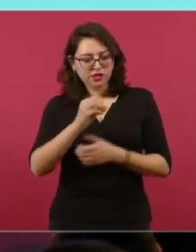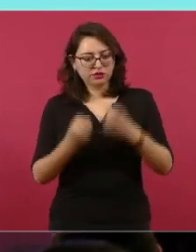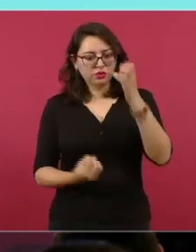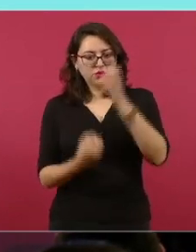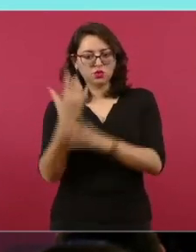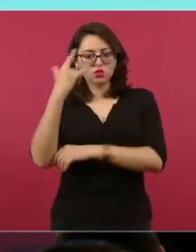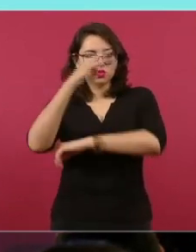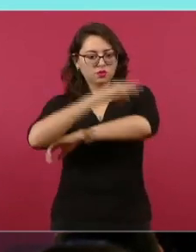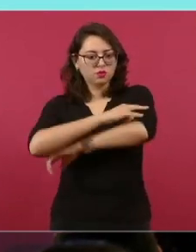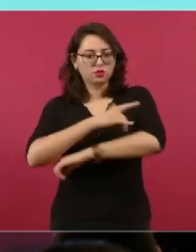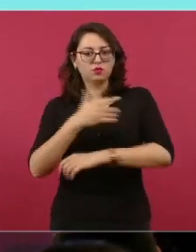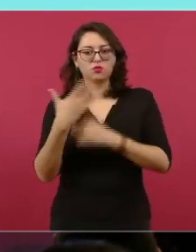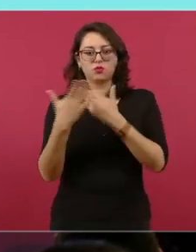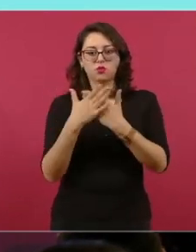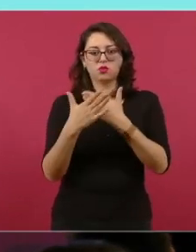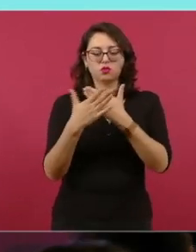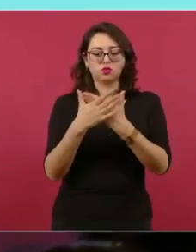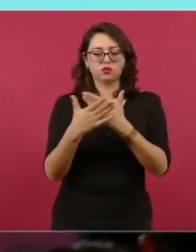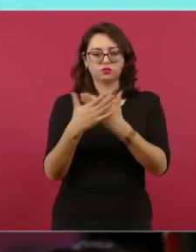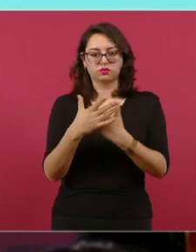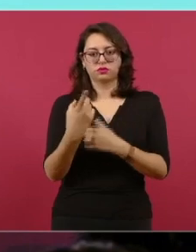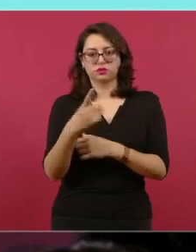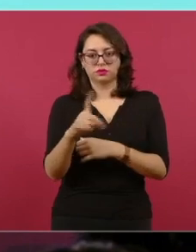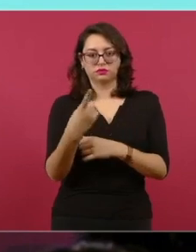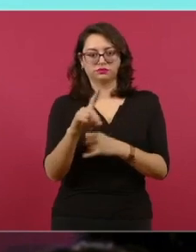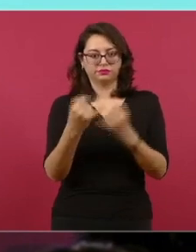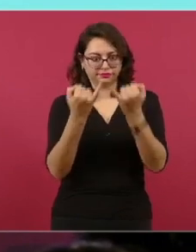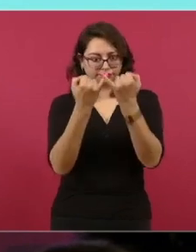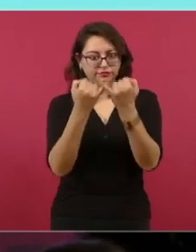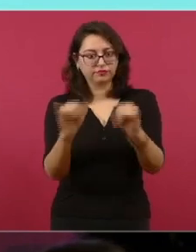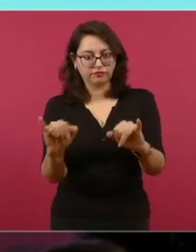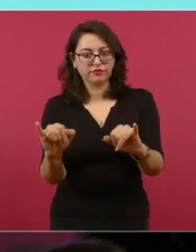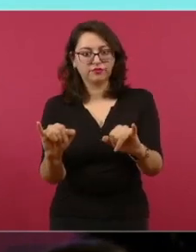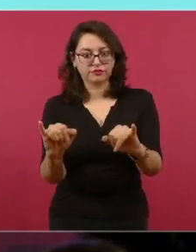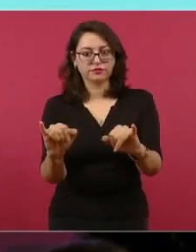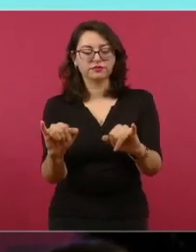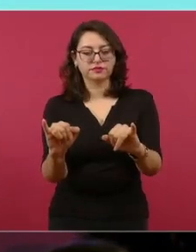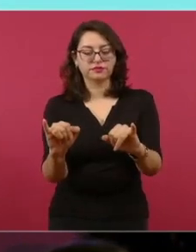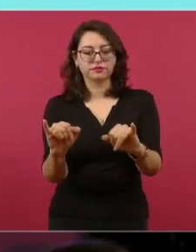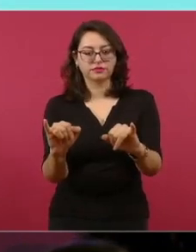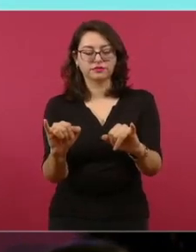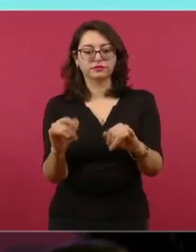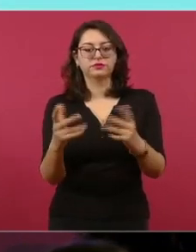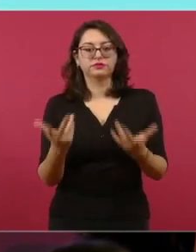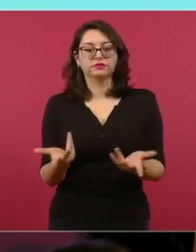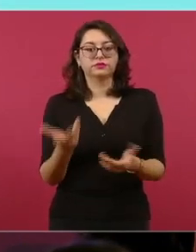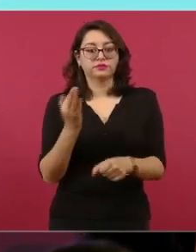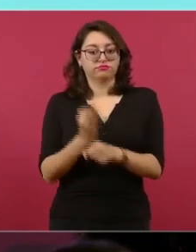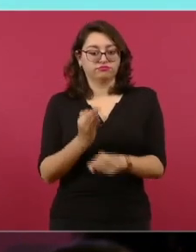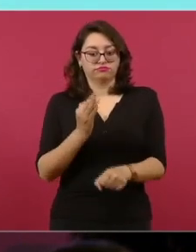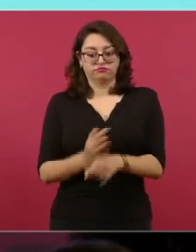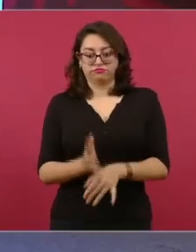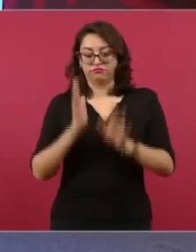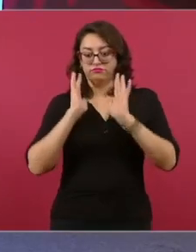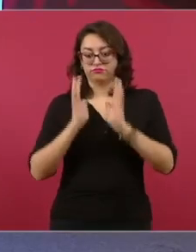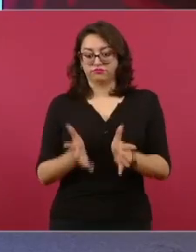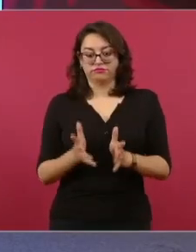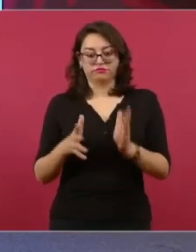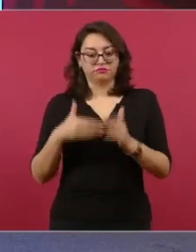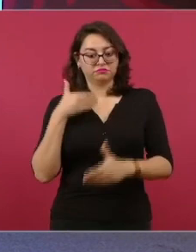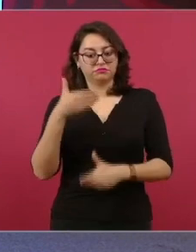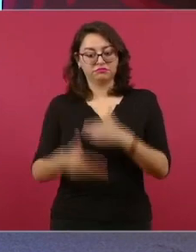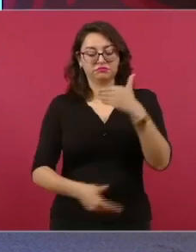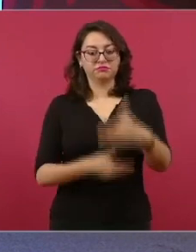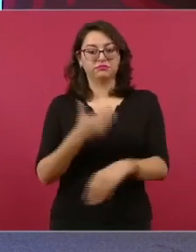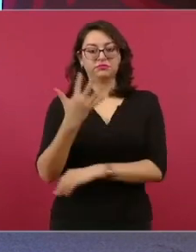que vamos a inaugurar en diciembre, porque ya va en un 50 por ciento de